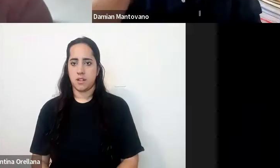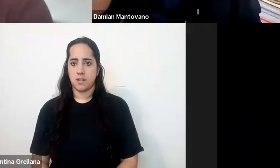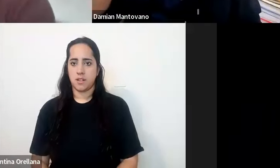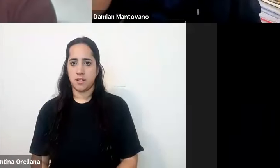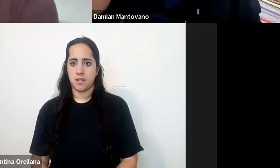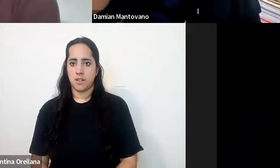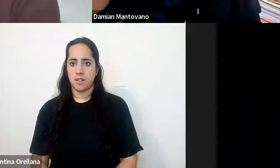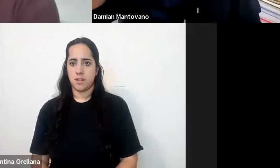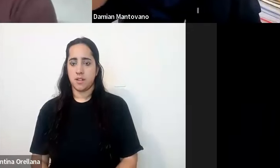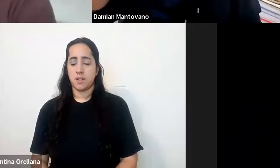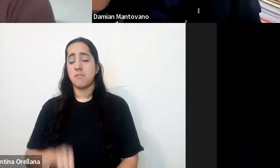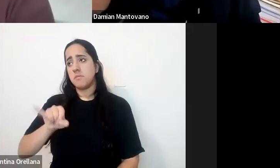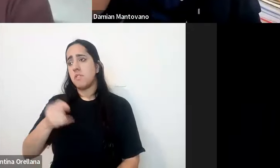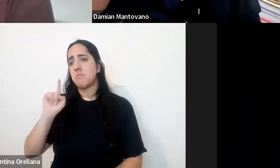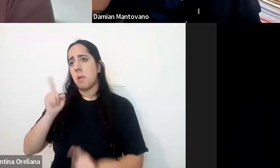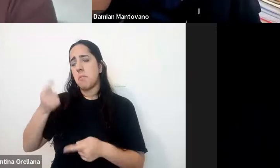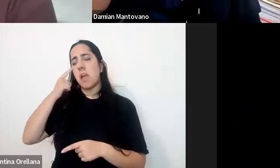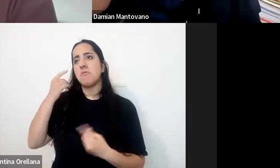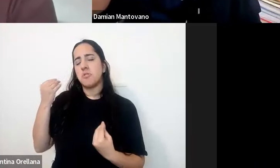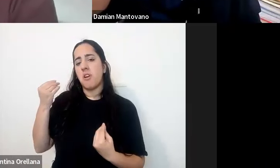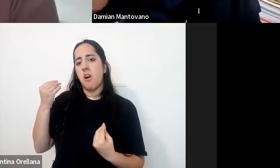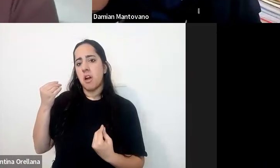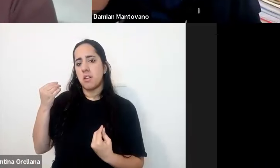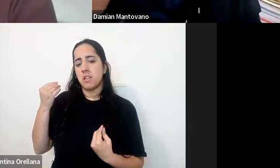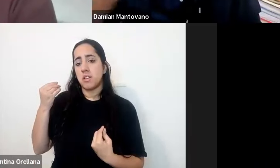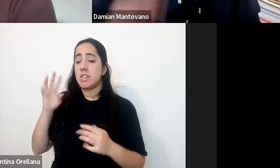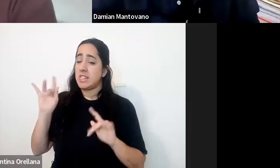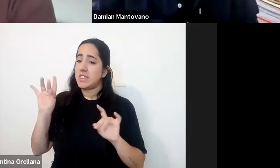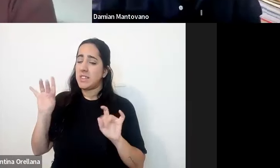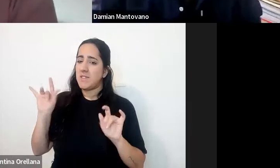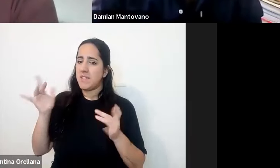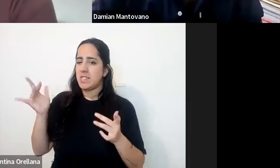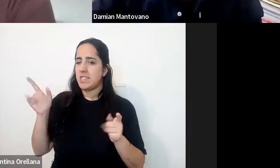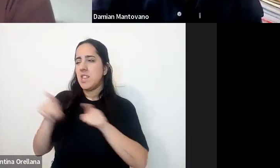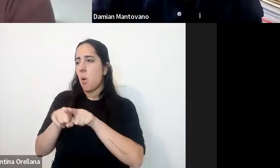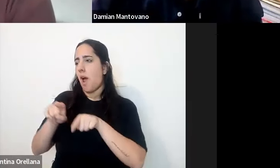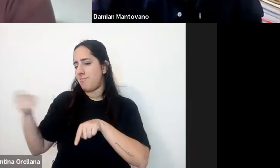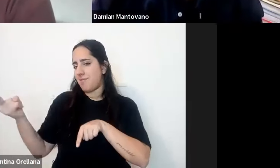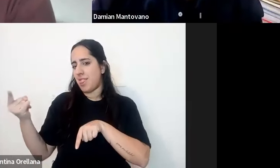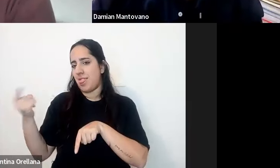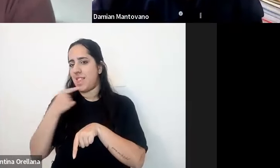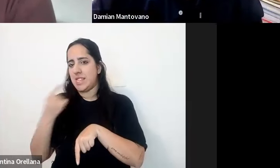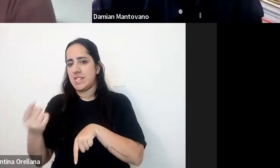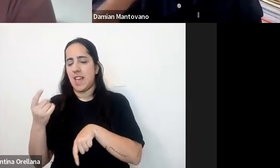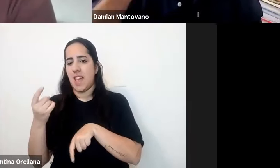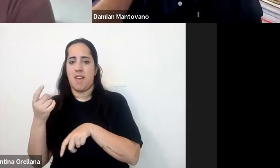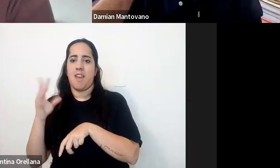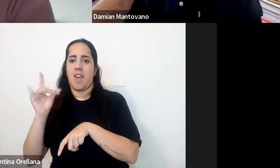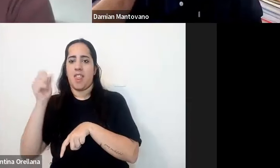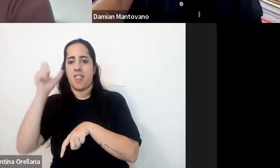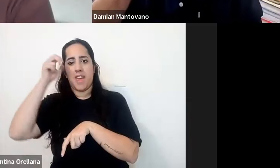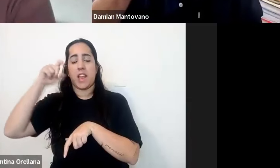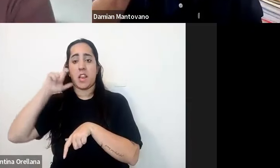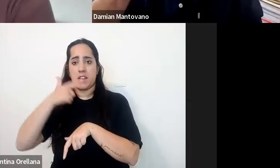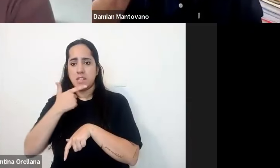también creo que es es complejo como plantea Denise primero que está muy